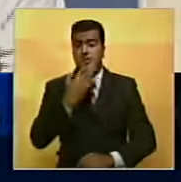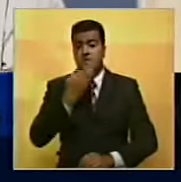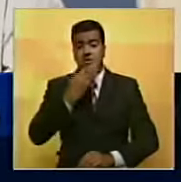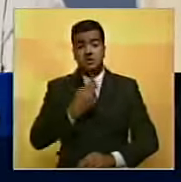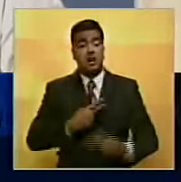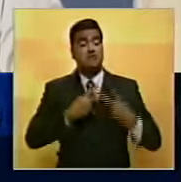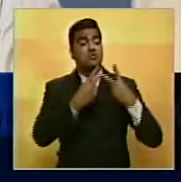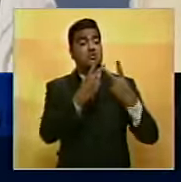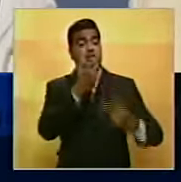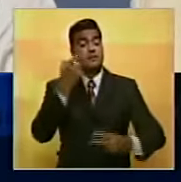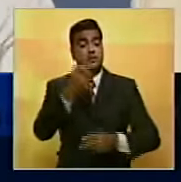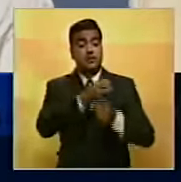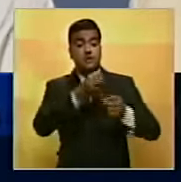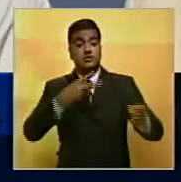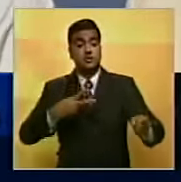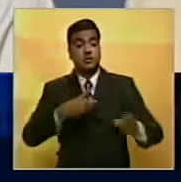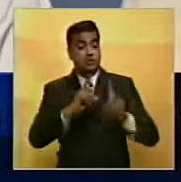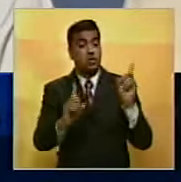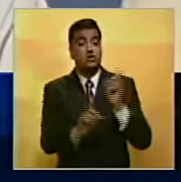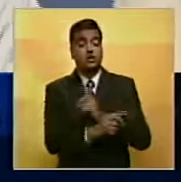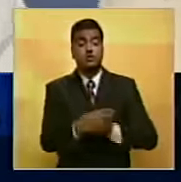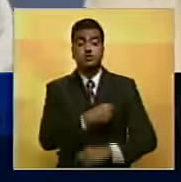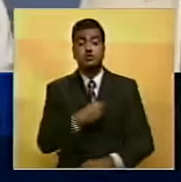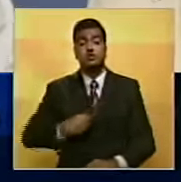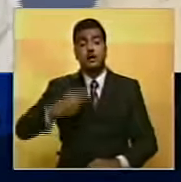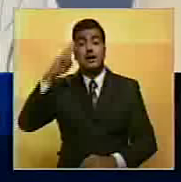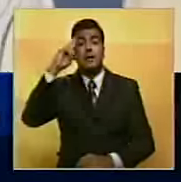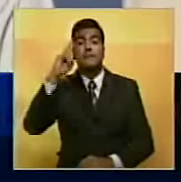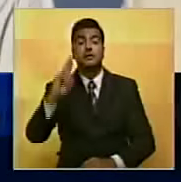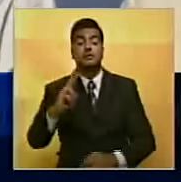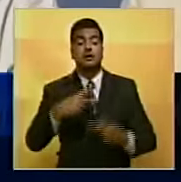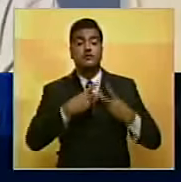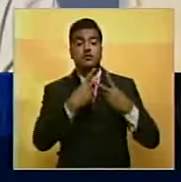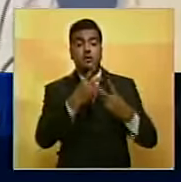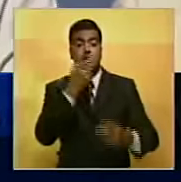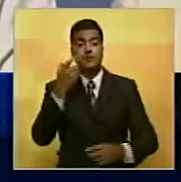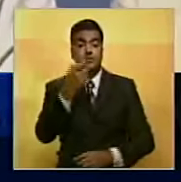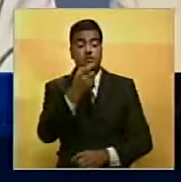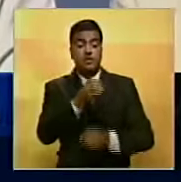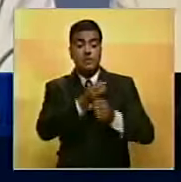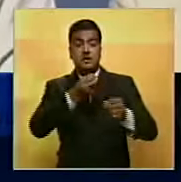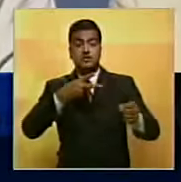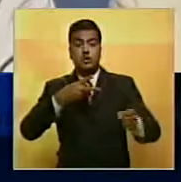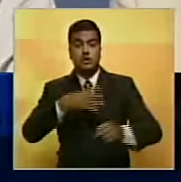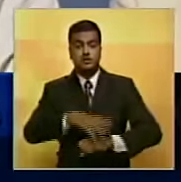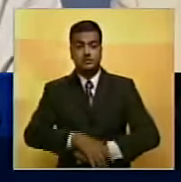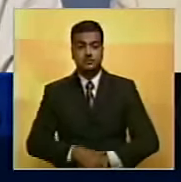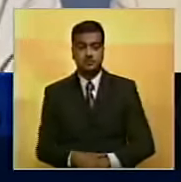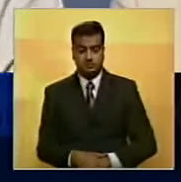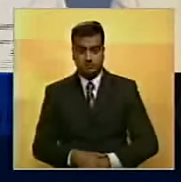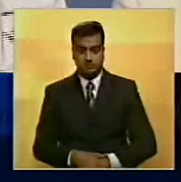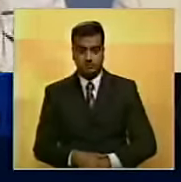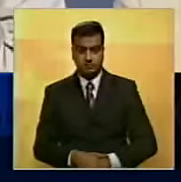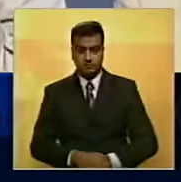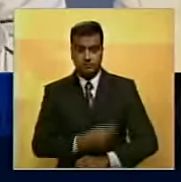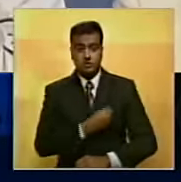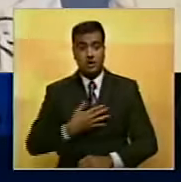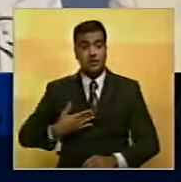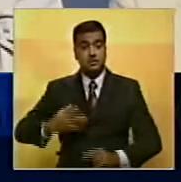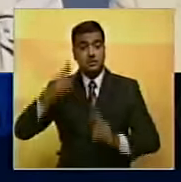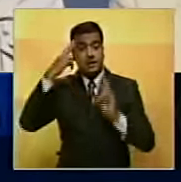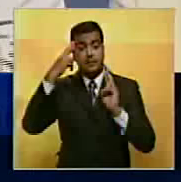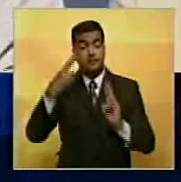voluntad del pueblo Amazonas. No, por el contrario. Queremos que se respete la voluntad del pueblo del Estado Amazonas. Queremos que se